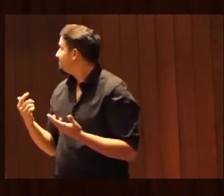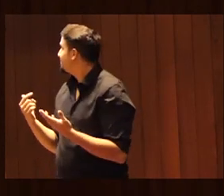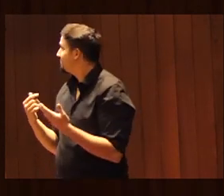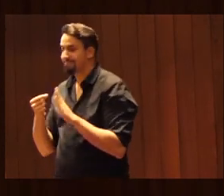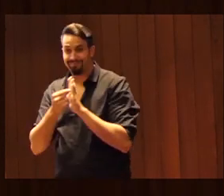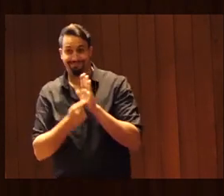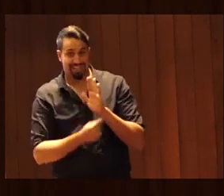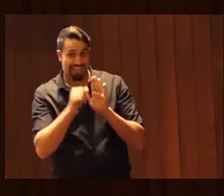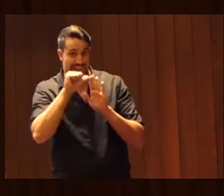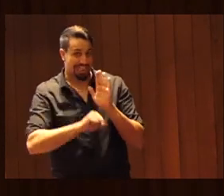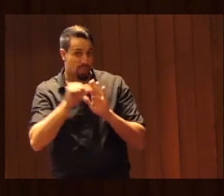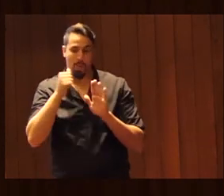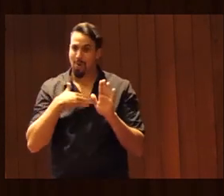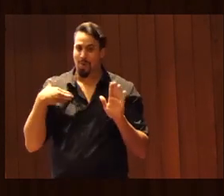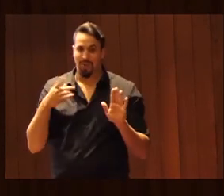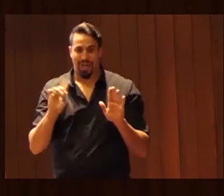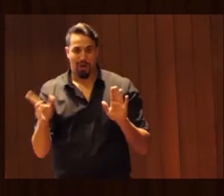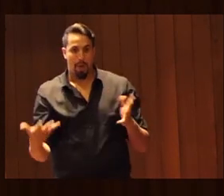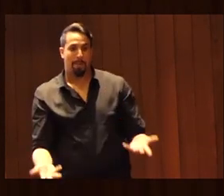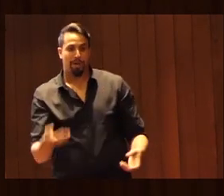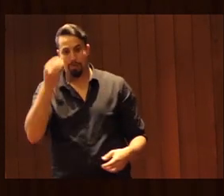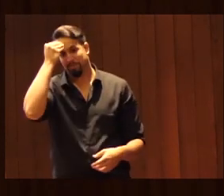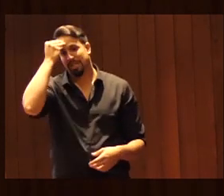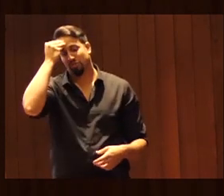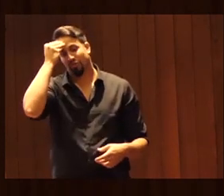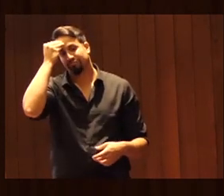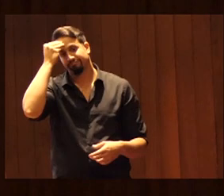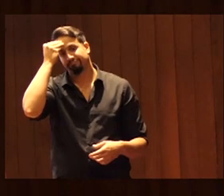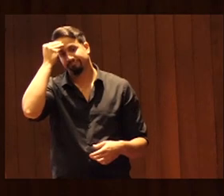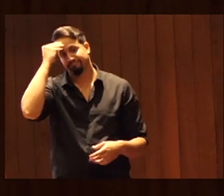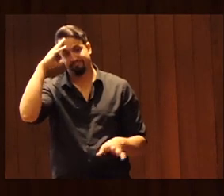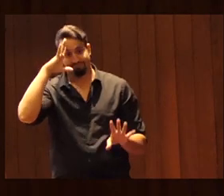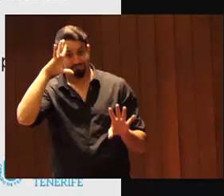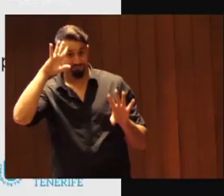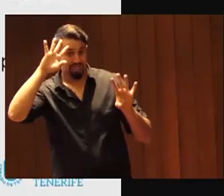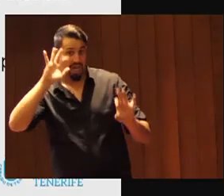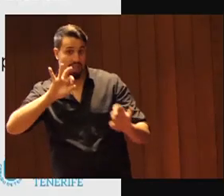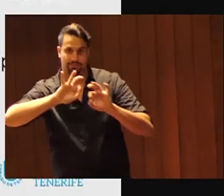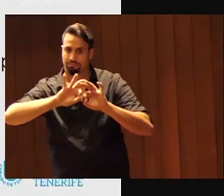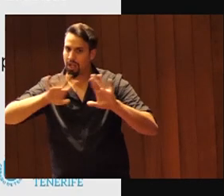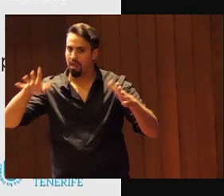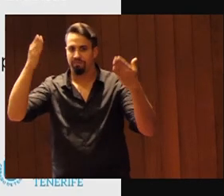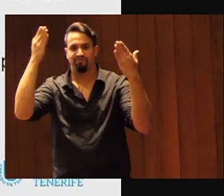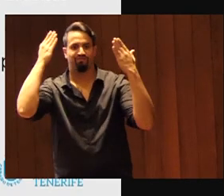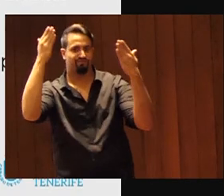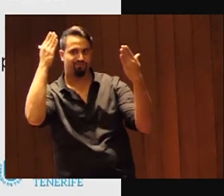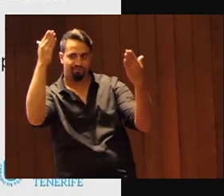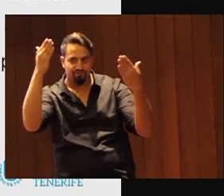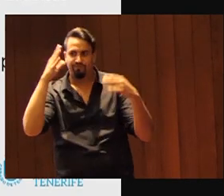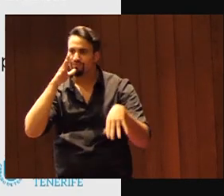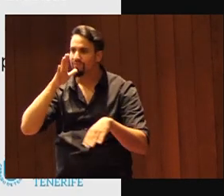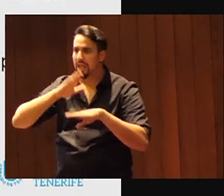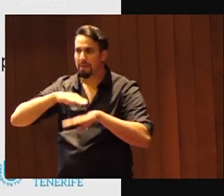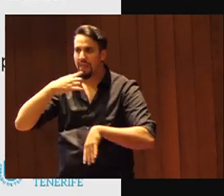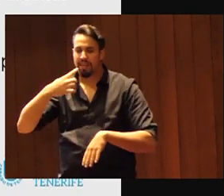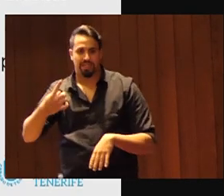apartados del artículo pero bueno creo que es desde luego para dar la enhorabuena para señalar la importancia que habéis